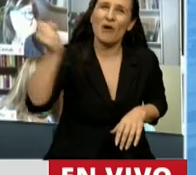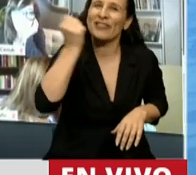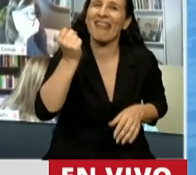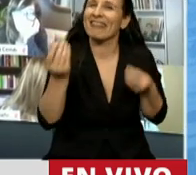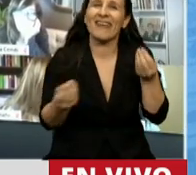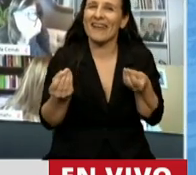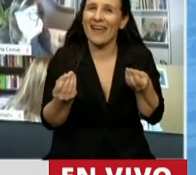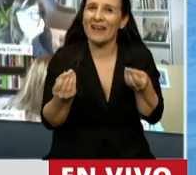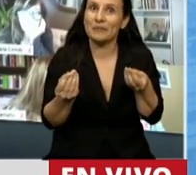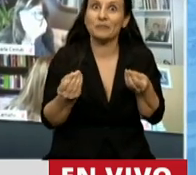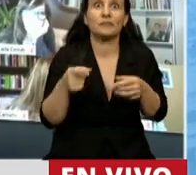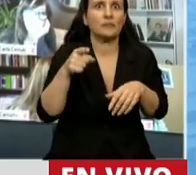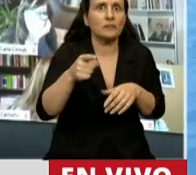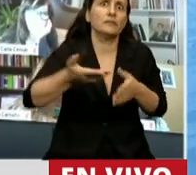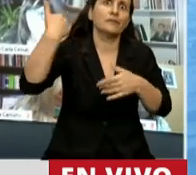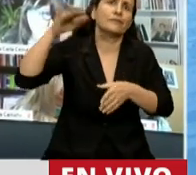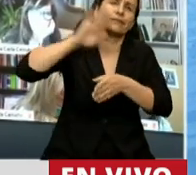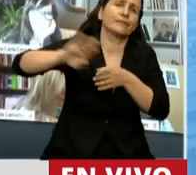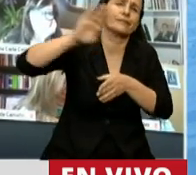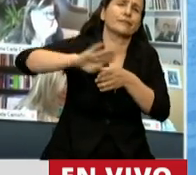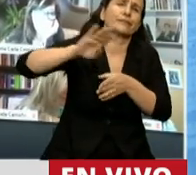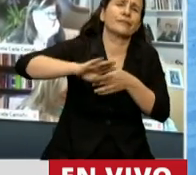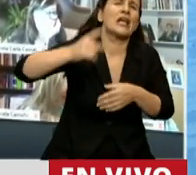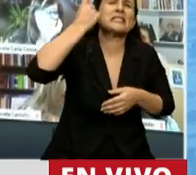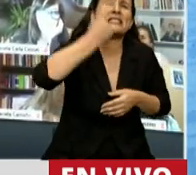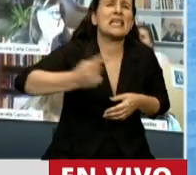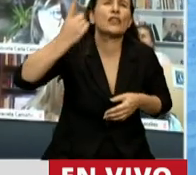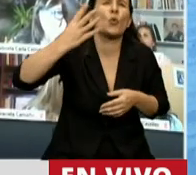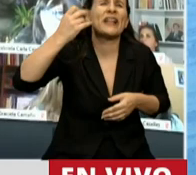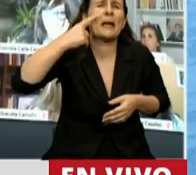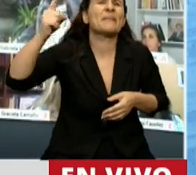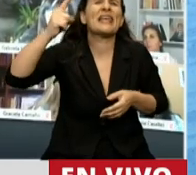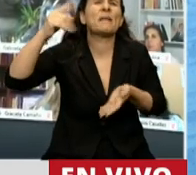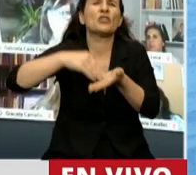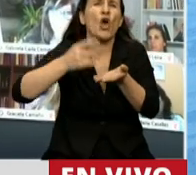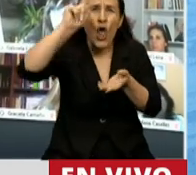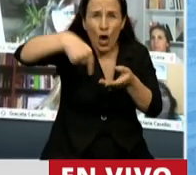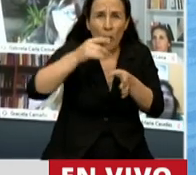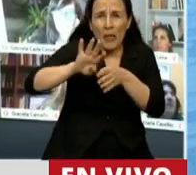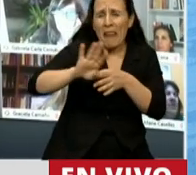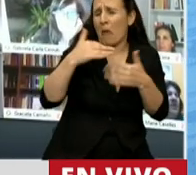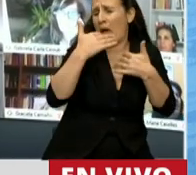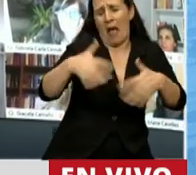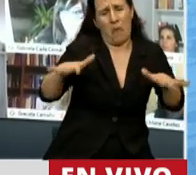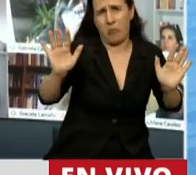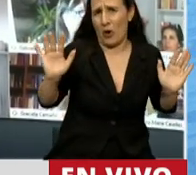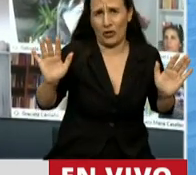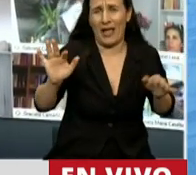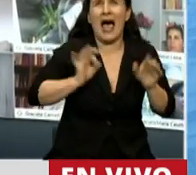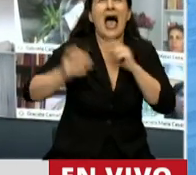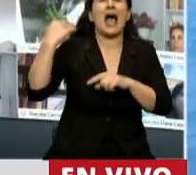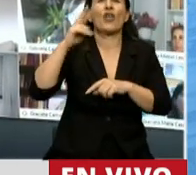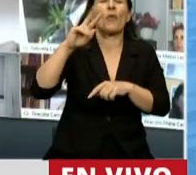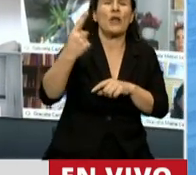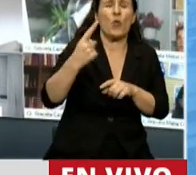fíjense que ustedes veníamos con stock de deuda de 140.000 millones, no importa cómo se fue conformando. Allá desde el 2001,